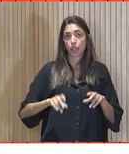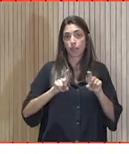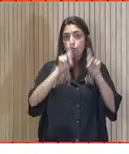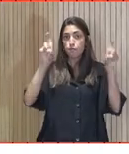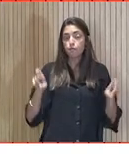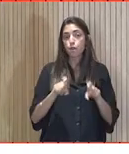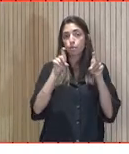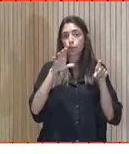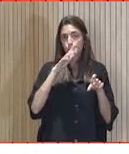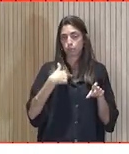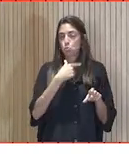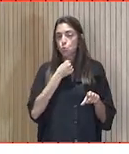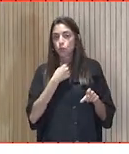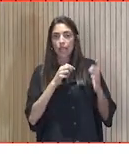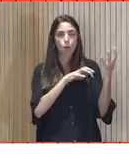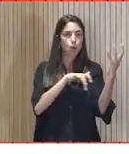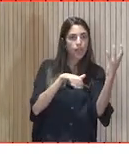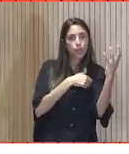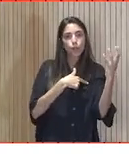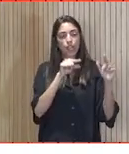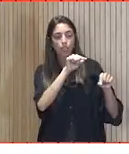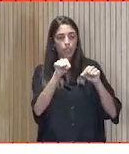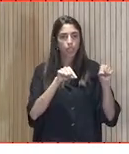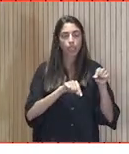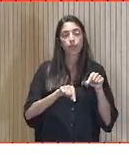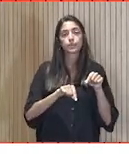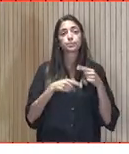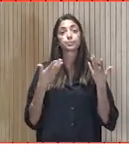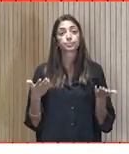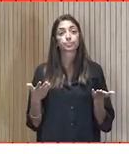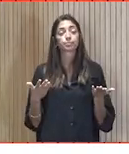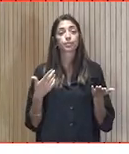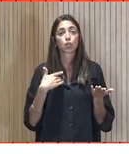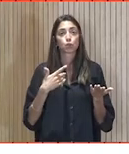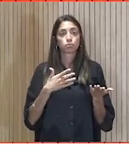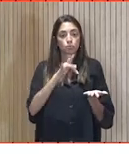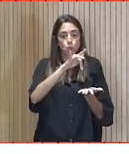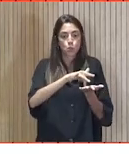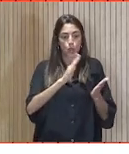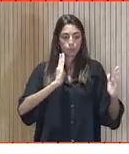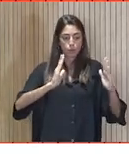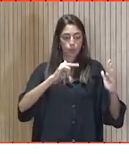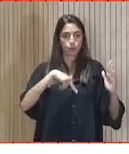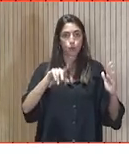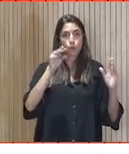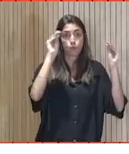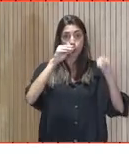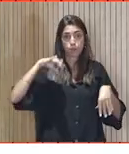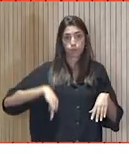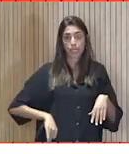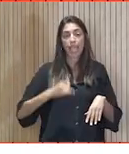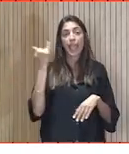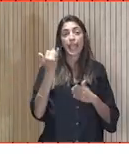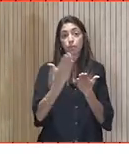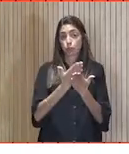que me gustaba, los ordenadores, los botoncitos y tal. Y cuando estaba en esa FP, el jefe de estudios del colegio